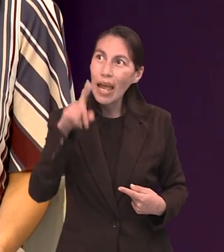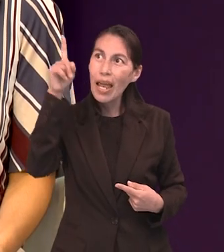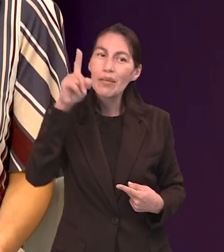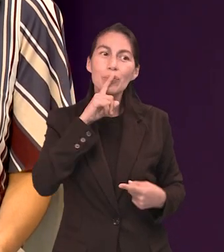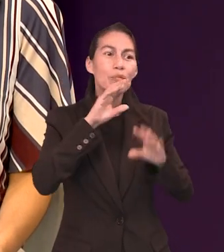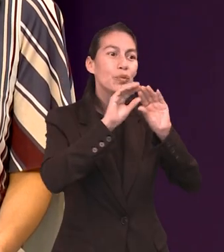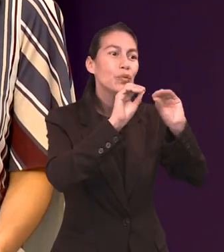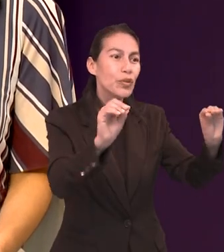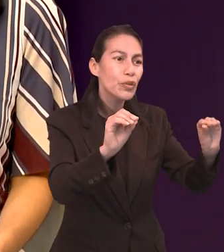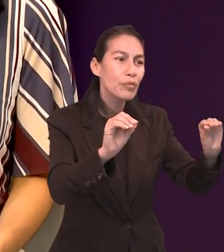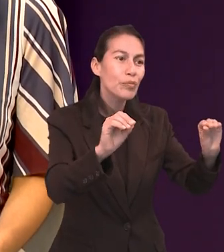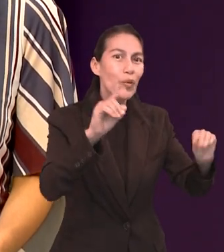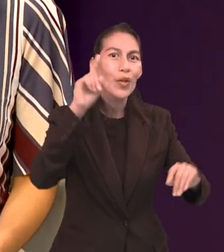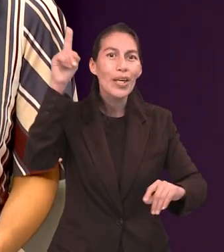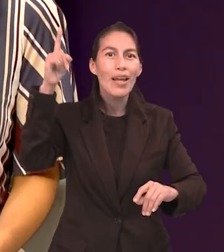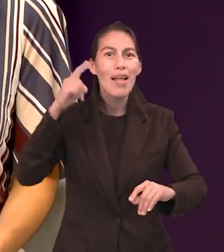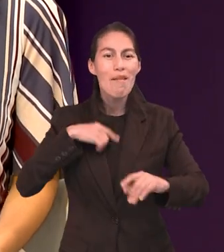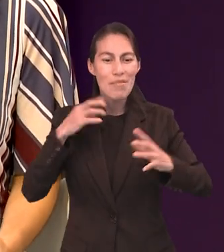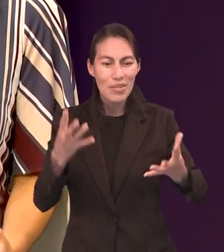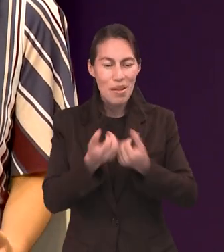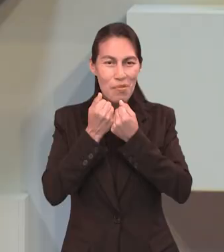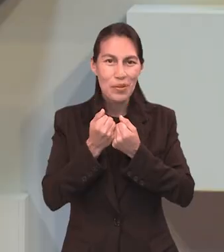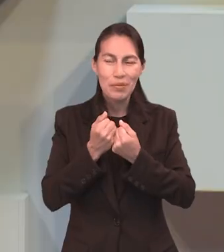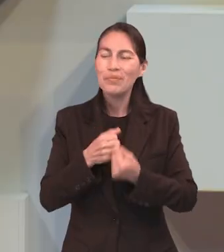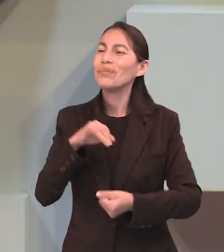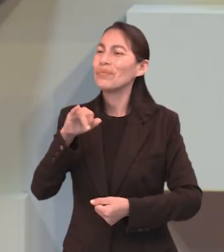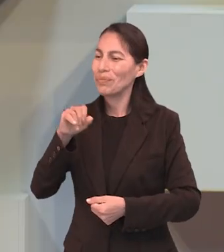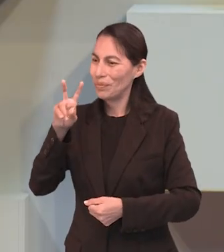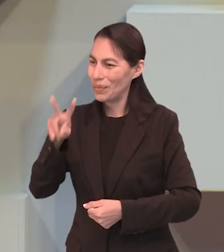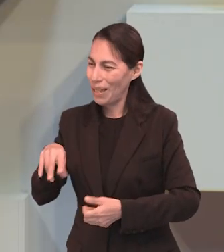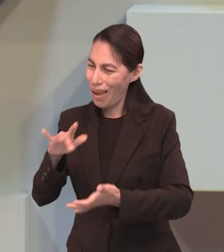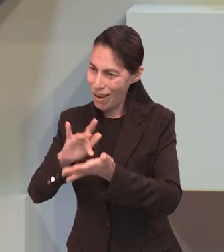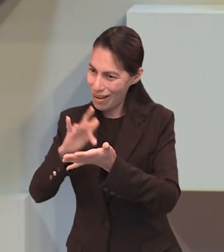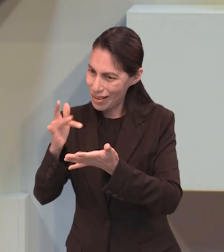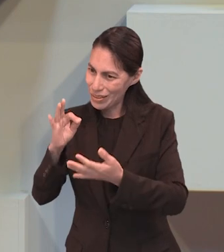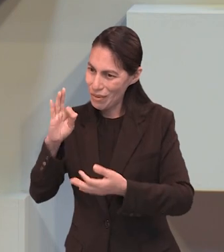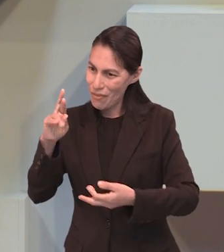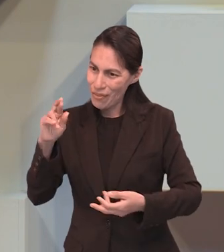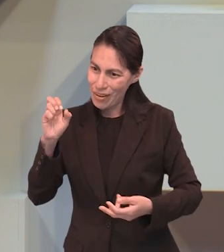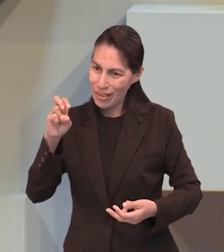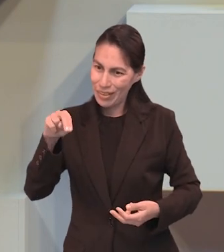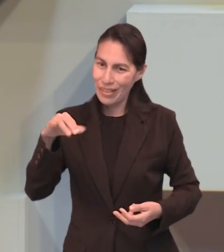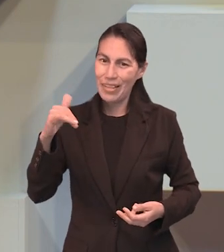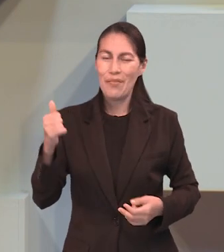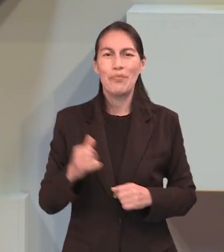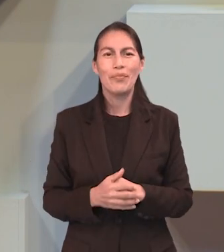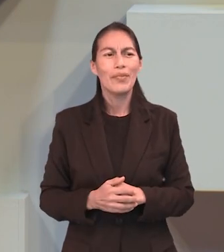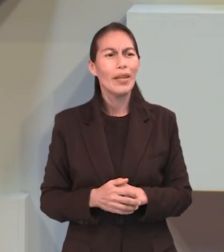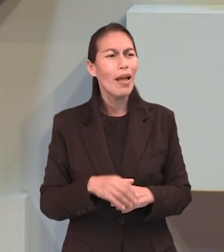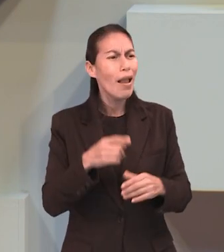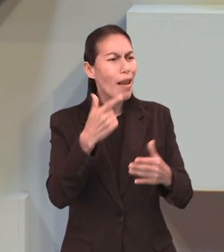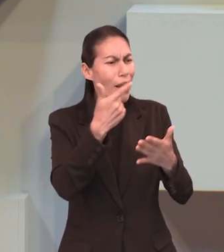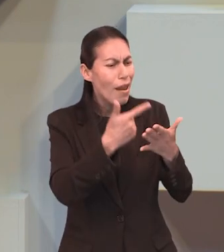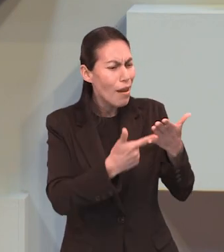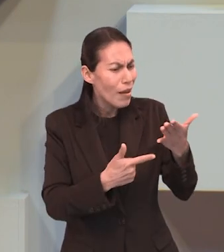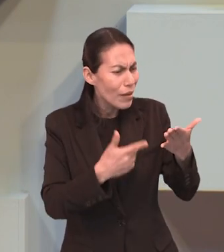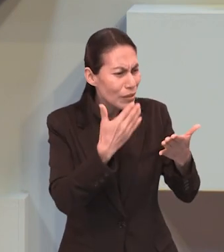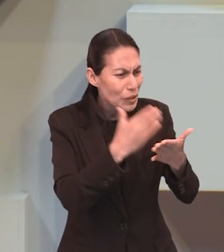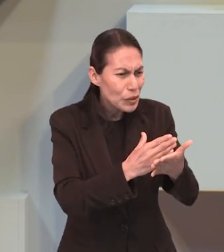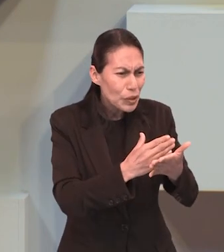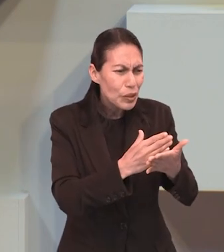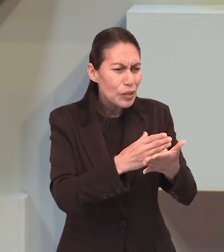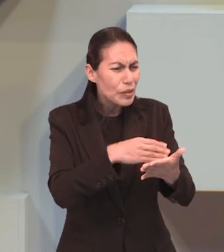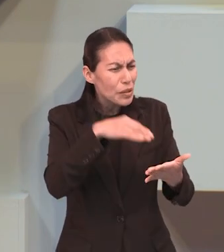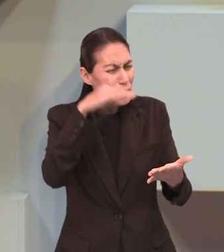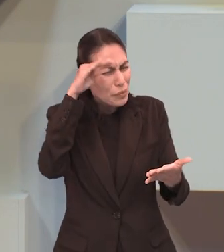en nuestros méritos, sino en los suyos. Así es. Muchas gracias, Trania. Sabes, esta lección nos